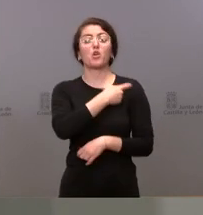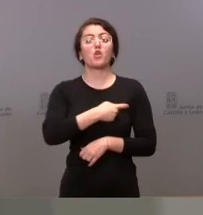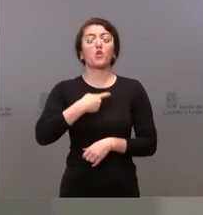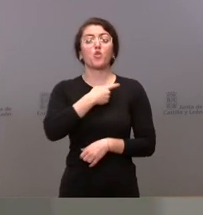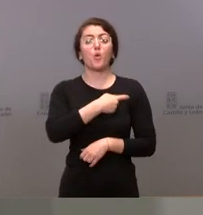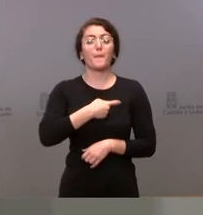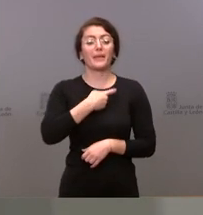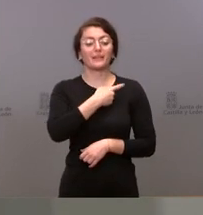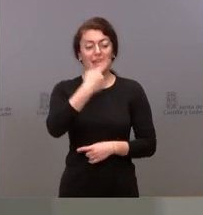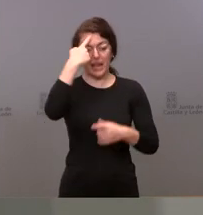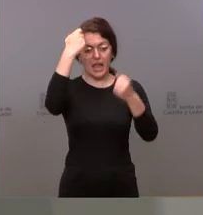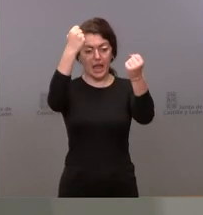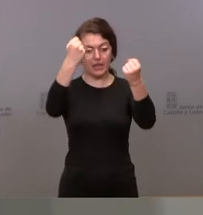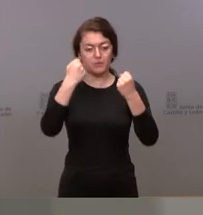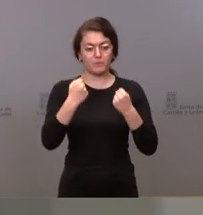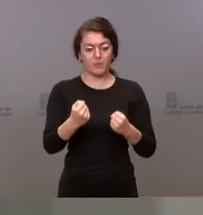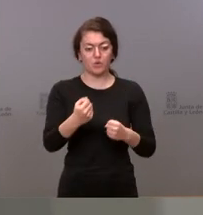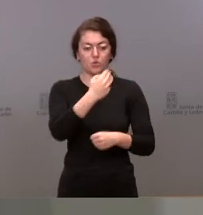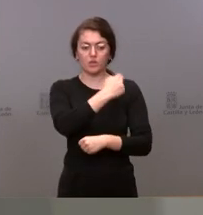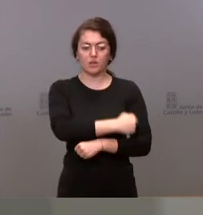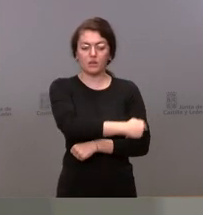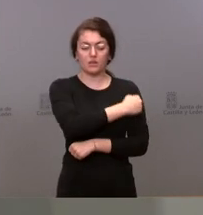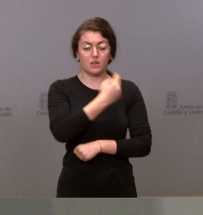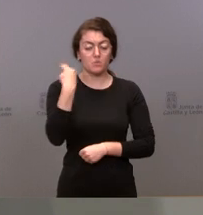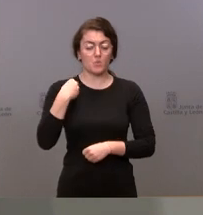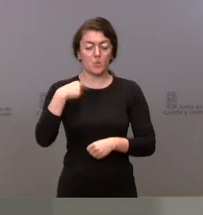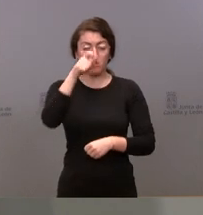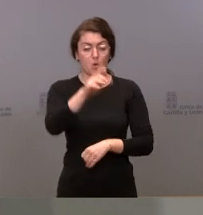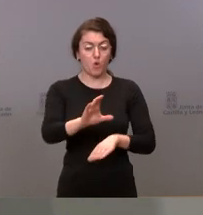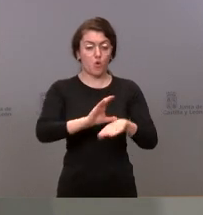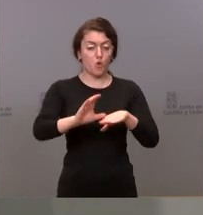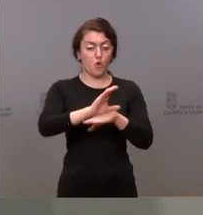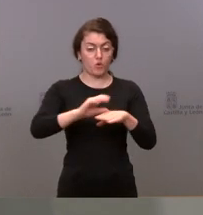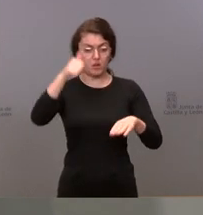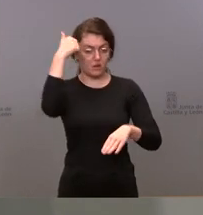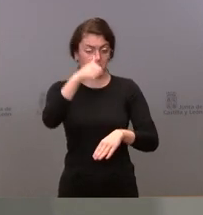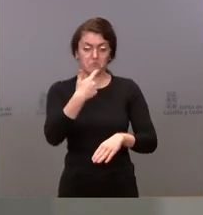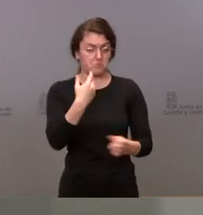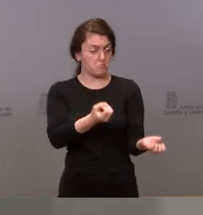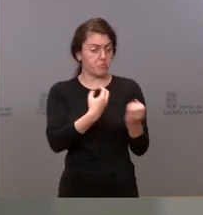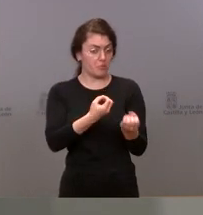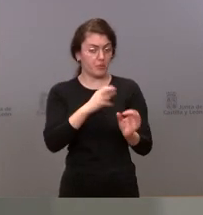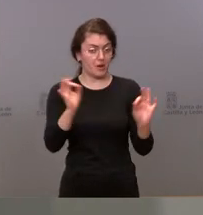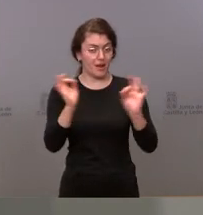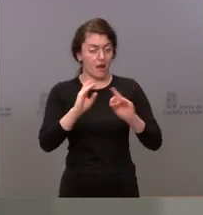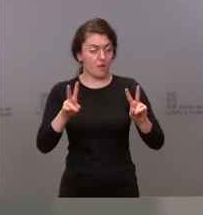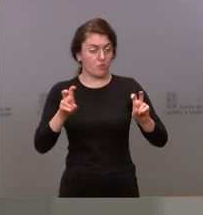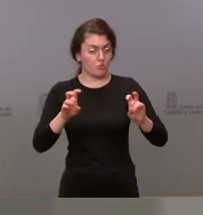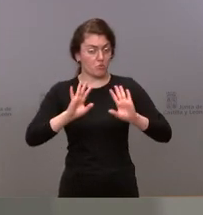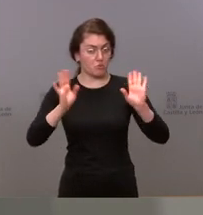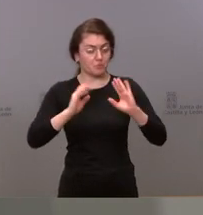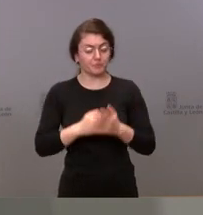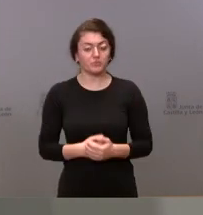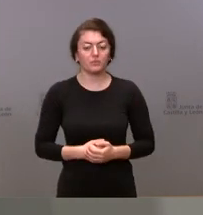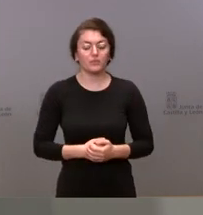expertos en materia sanitaria el consejero no nos ha informado de ninguna novedad a este respecto en